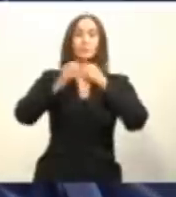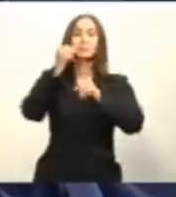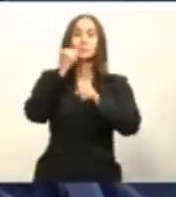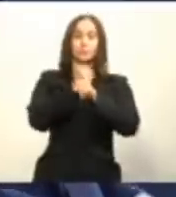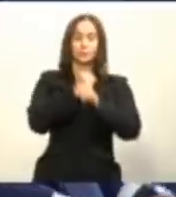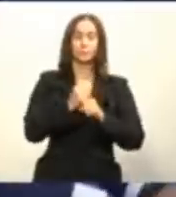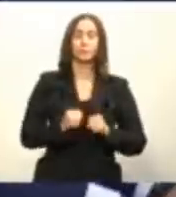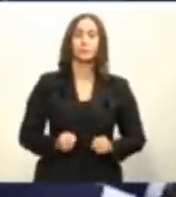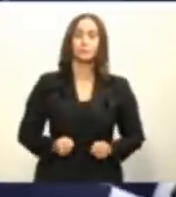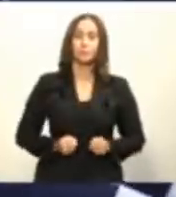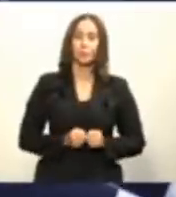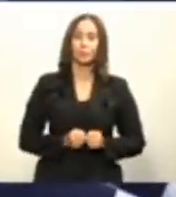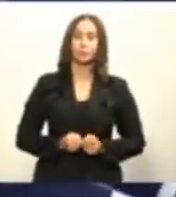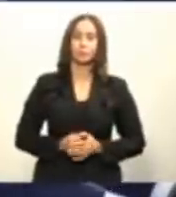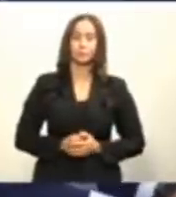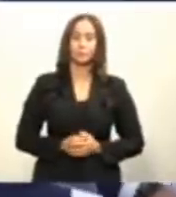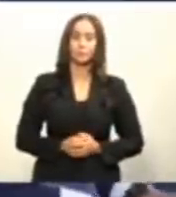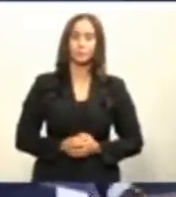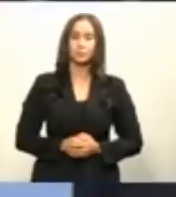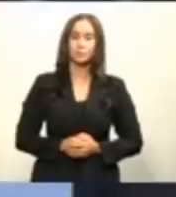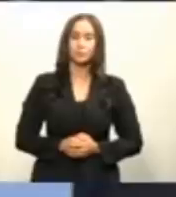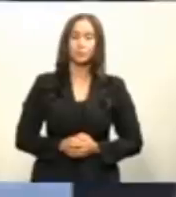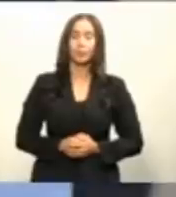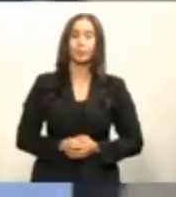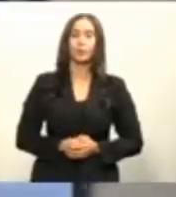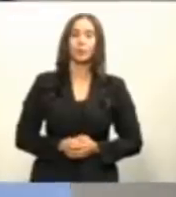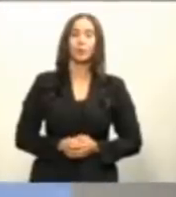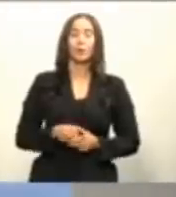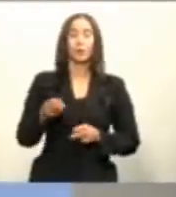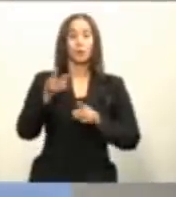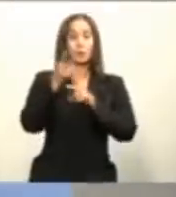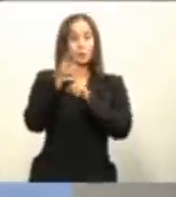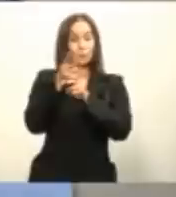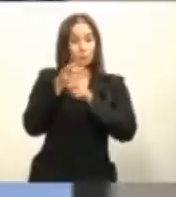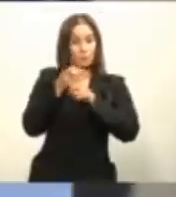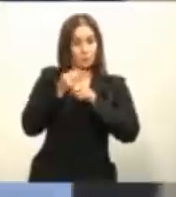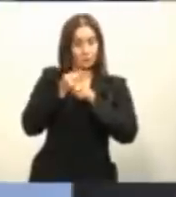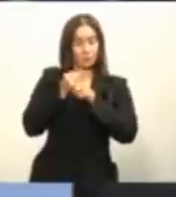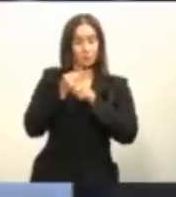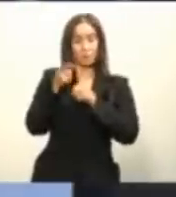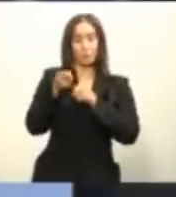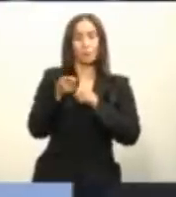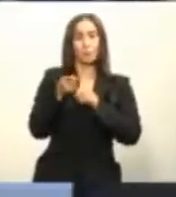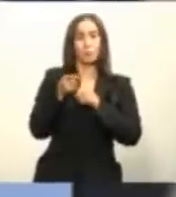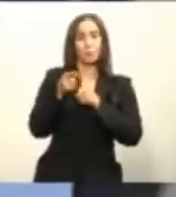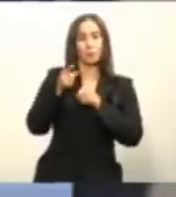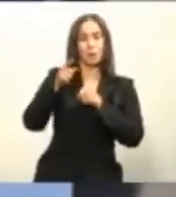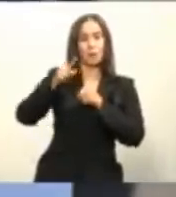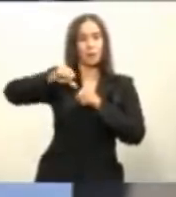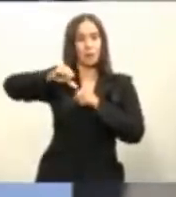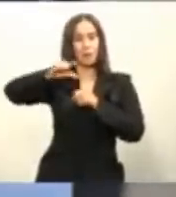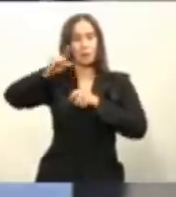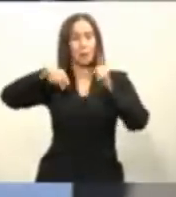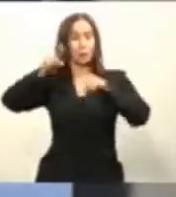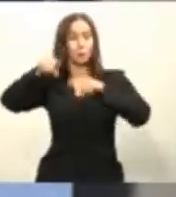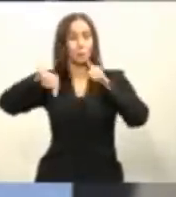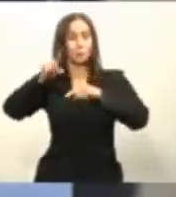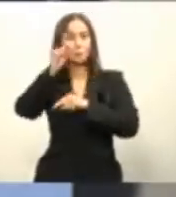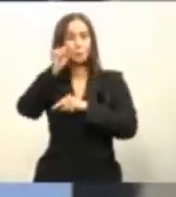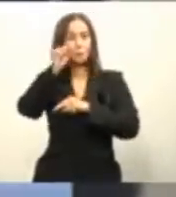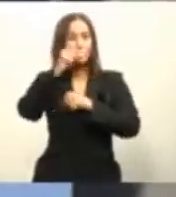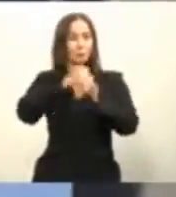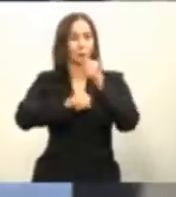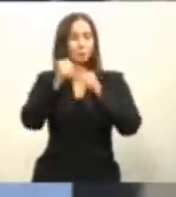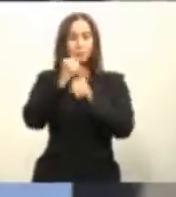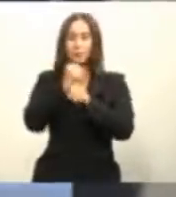y aunque los préstamos bancarios regularmente o se ofrecen son a 20 años el promedio de los préstamos bancarios según las instituciones